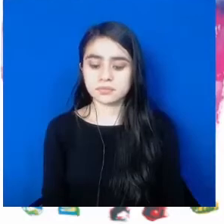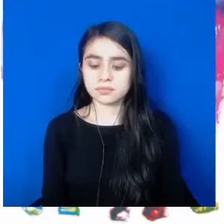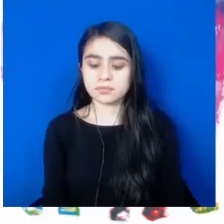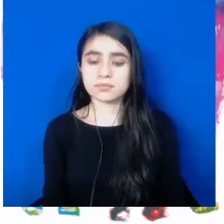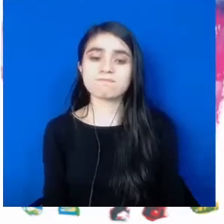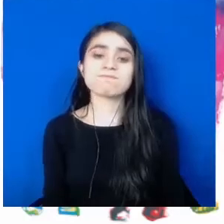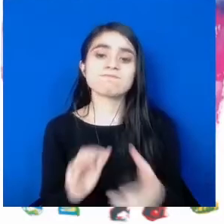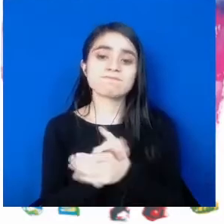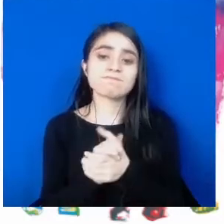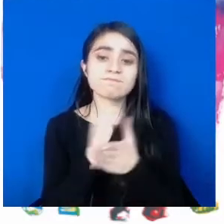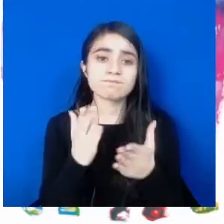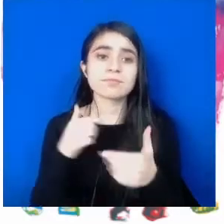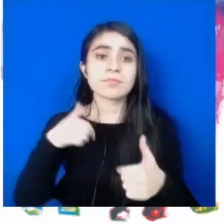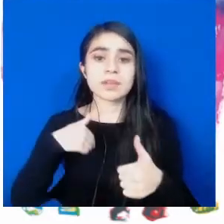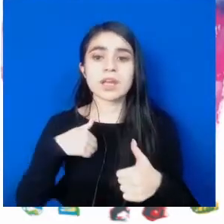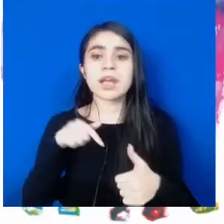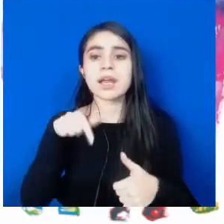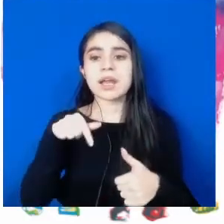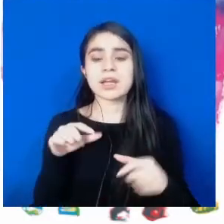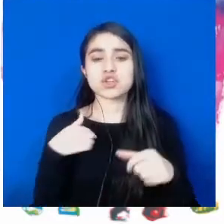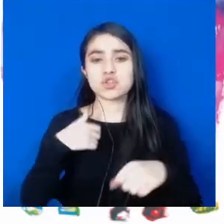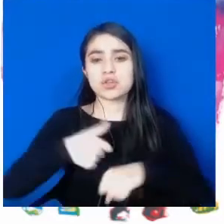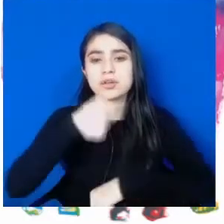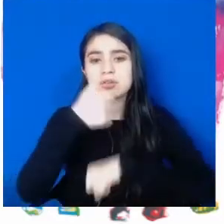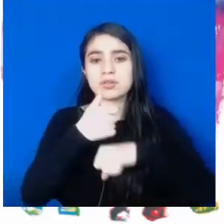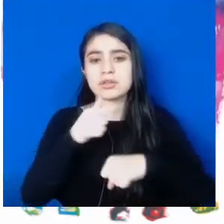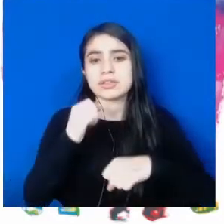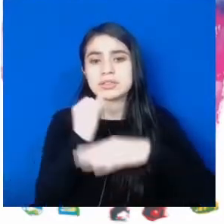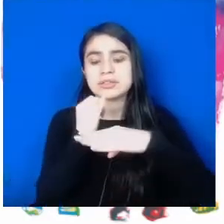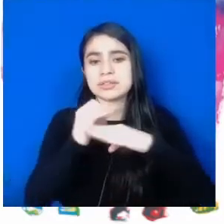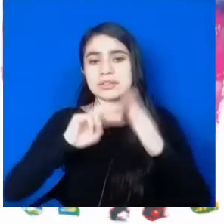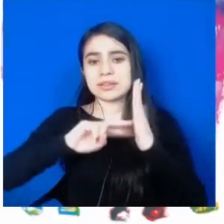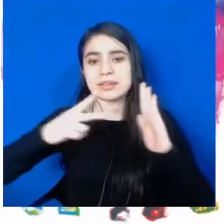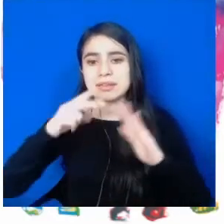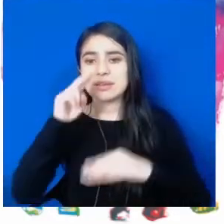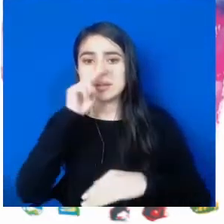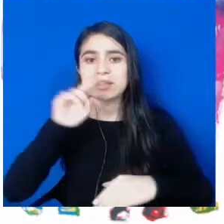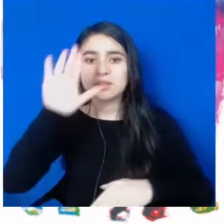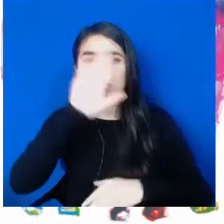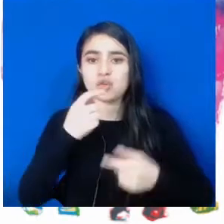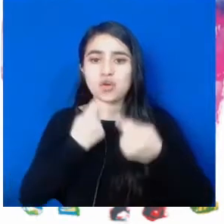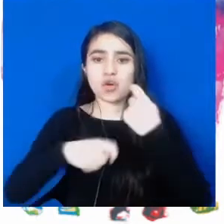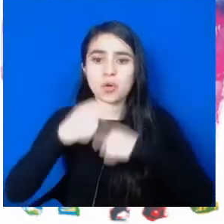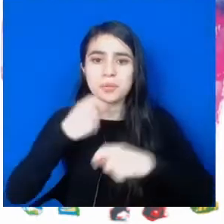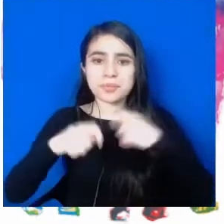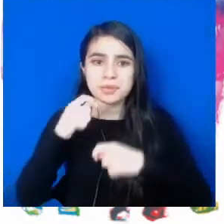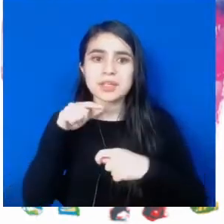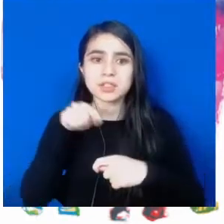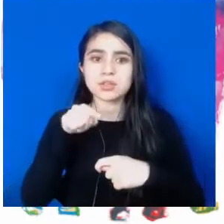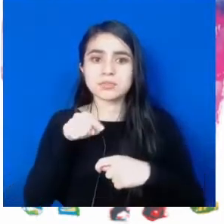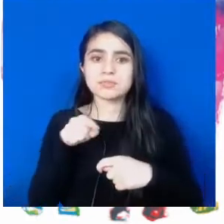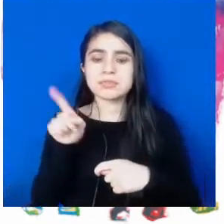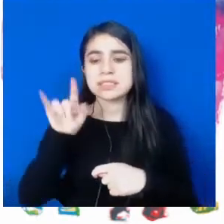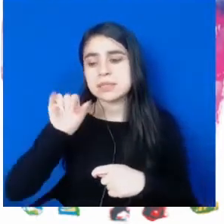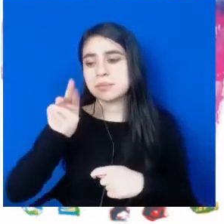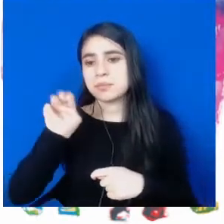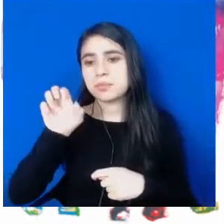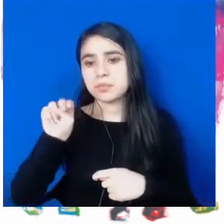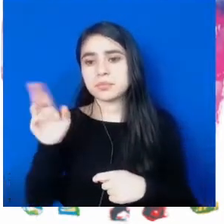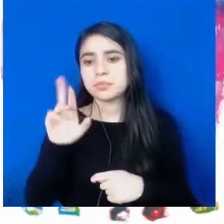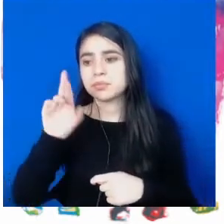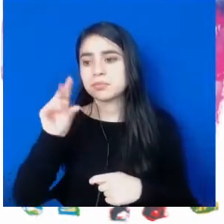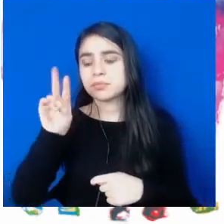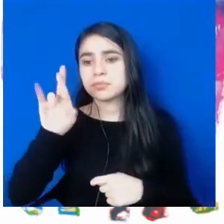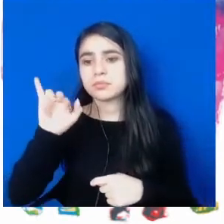En mi calidad de rector del Instituto Técnico Nacional de Comercio, Simón Rodríguez, quiero expresar un